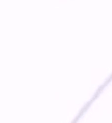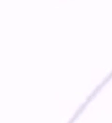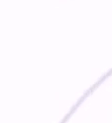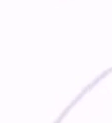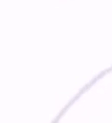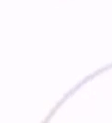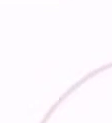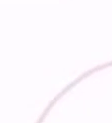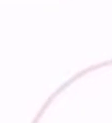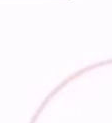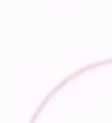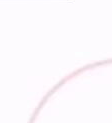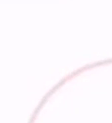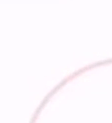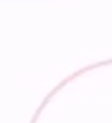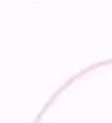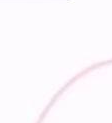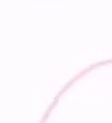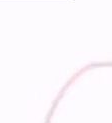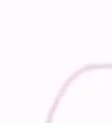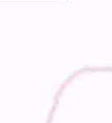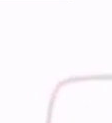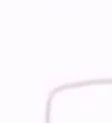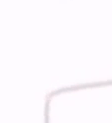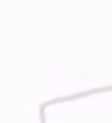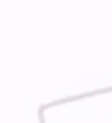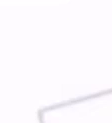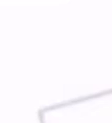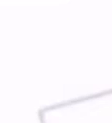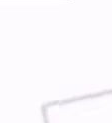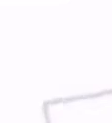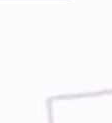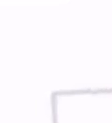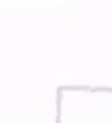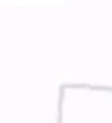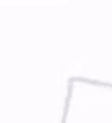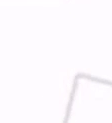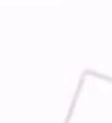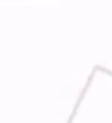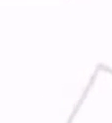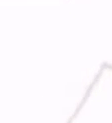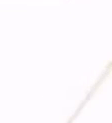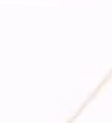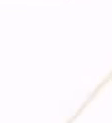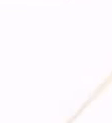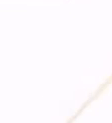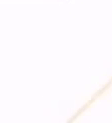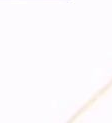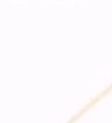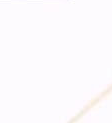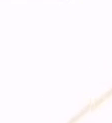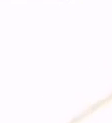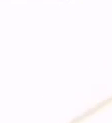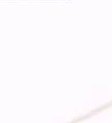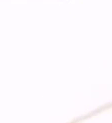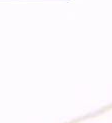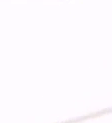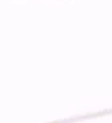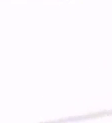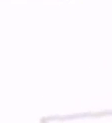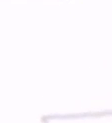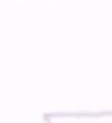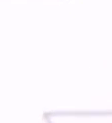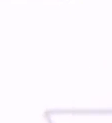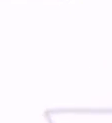trabajo, que es la capacidad física e intelectual de una persona para producir bienes y